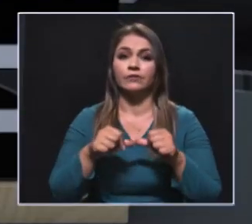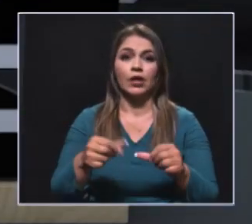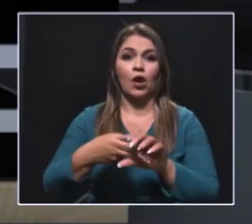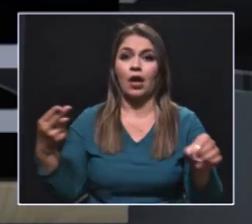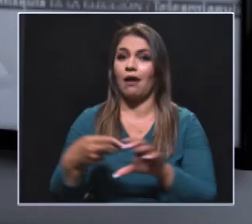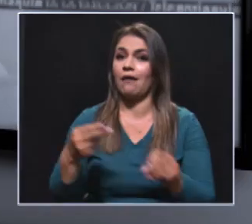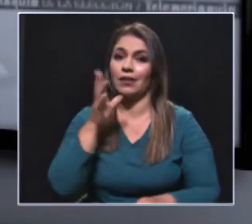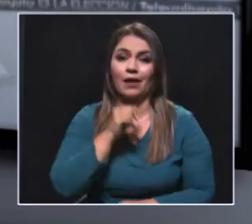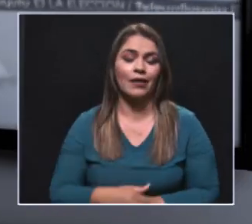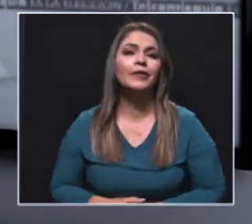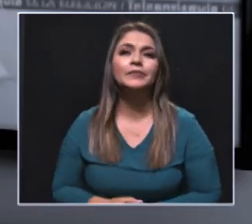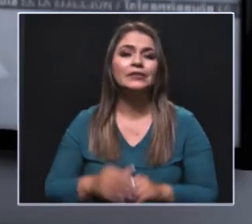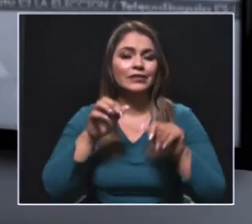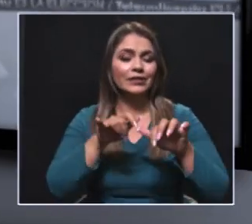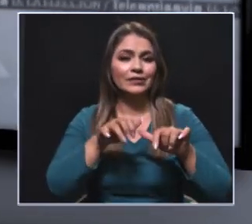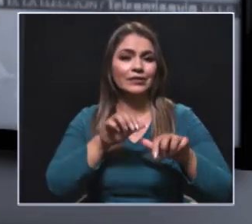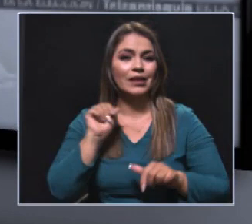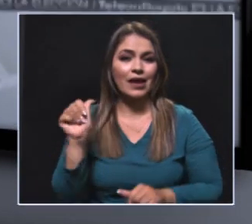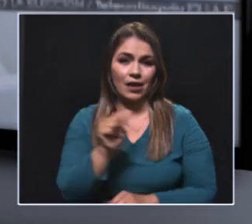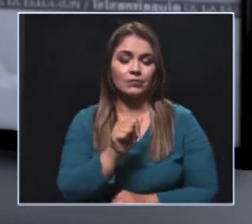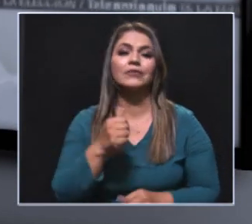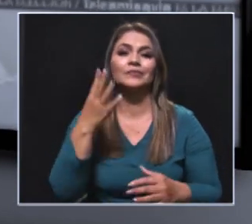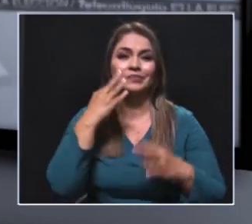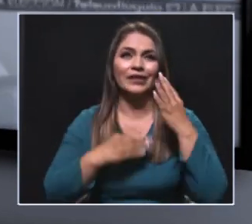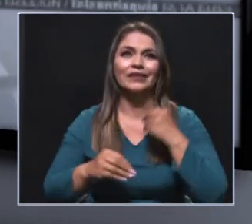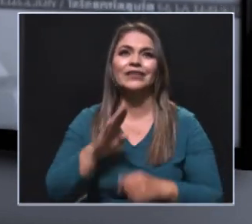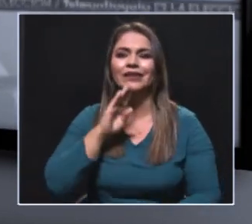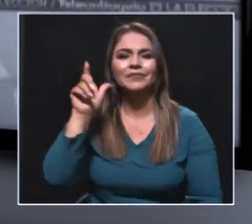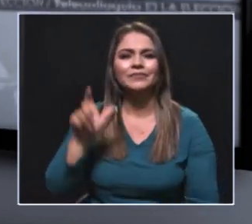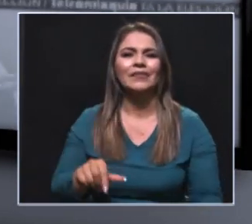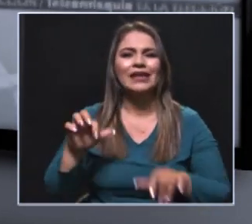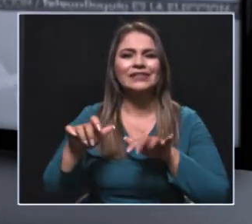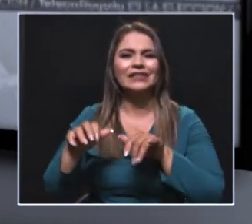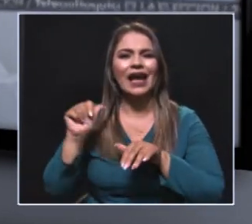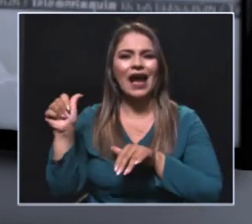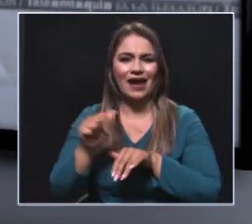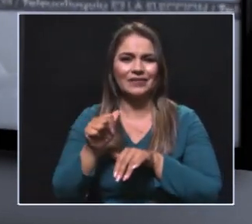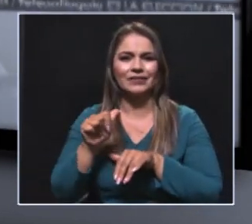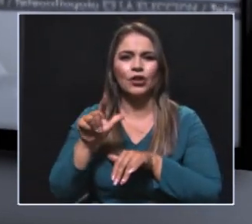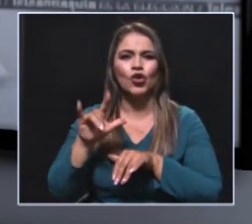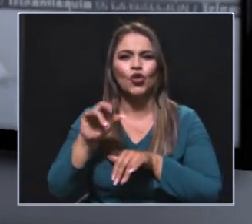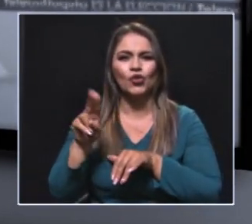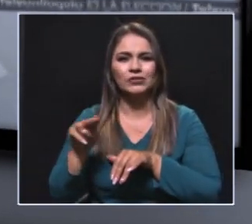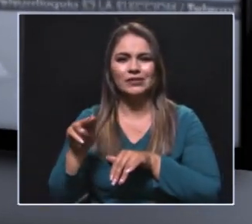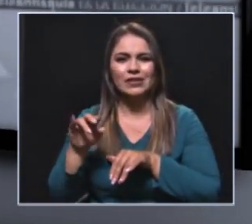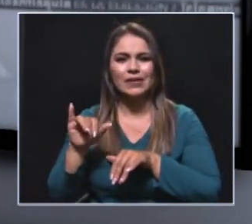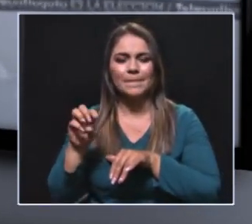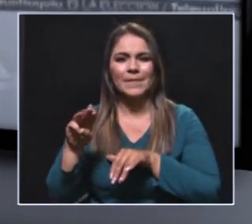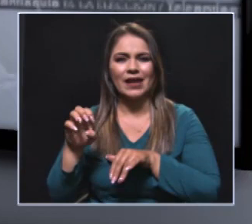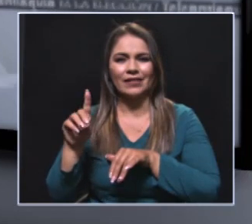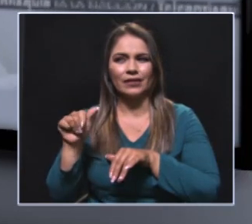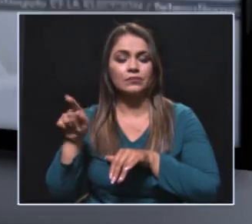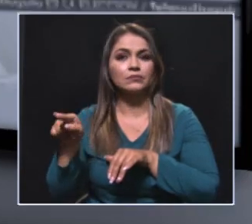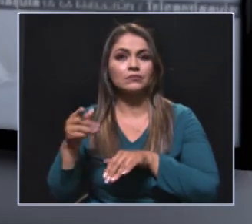tema donde la Secretaría de la Mujer tiene experiencia, y lo digo porque Lucimel Lóchoa, la Secretaria de la Mujer de Medellín, de Antioquia, perdón,